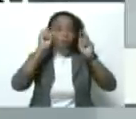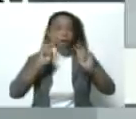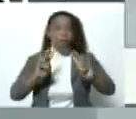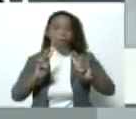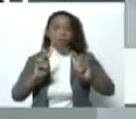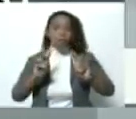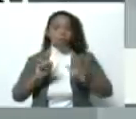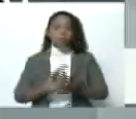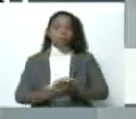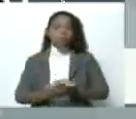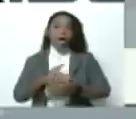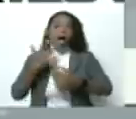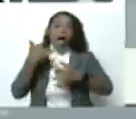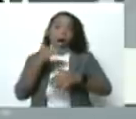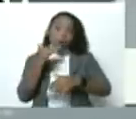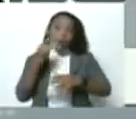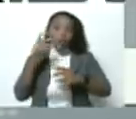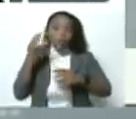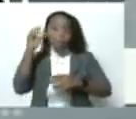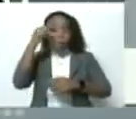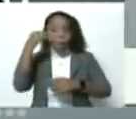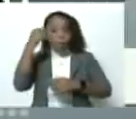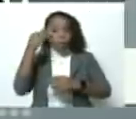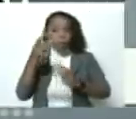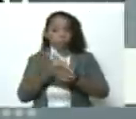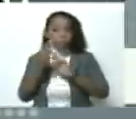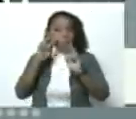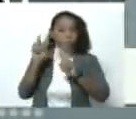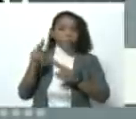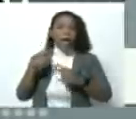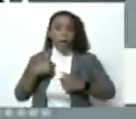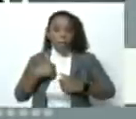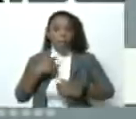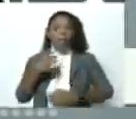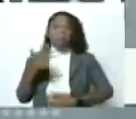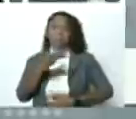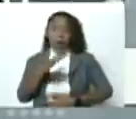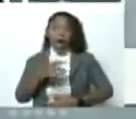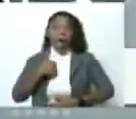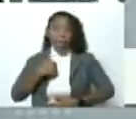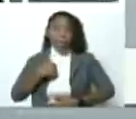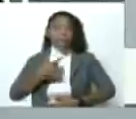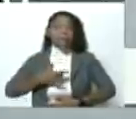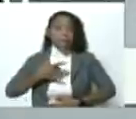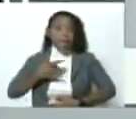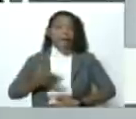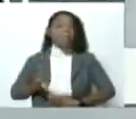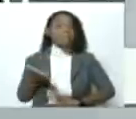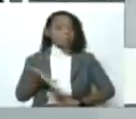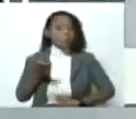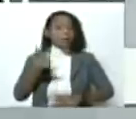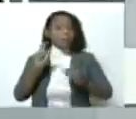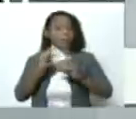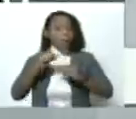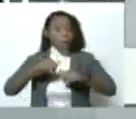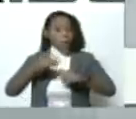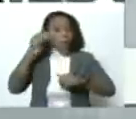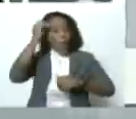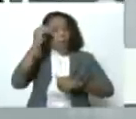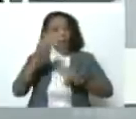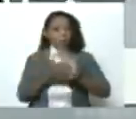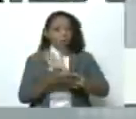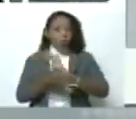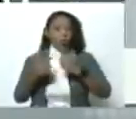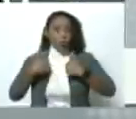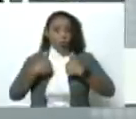algunas observaciones. Termino con esto, Barry, que me parece muy importante para el tema del debate que viene ahora sobre esa declaración y del